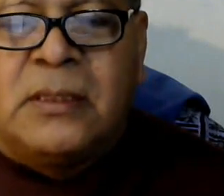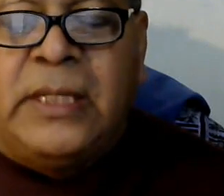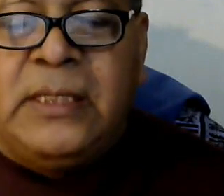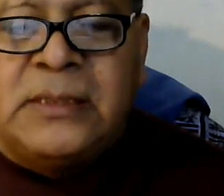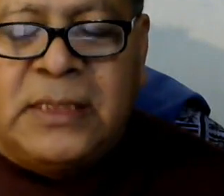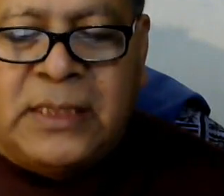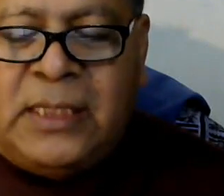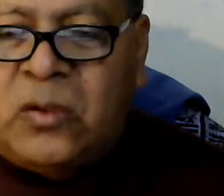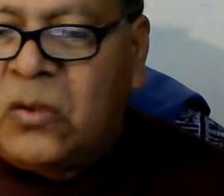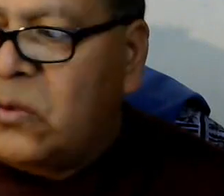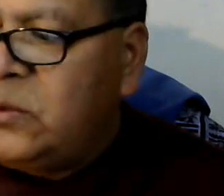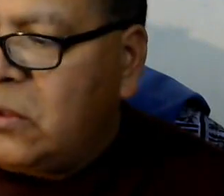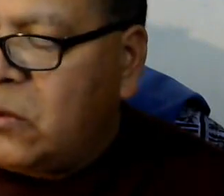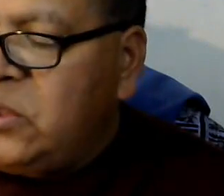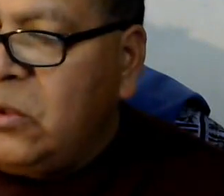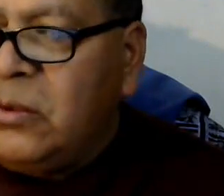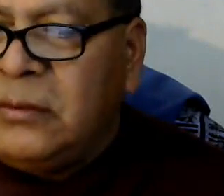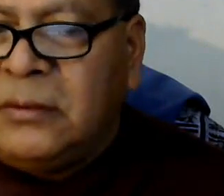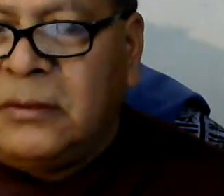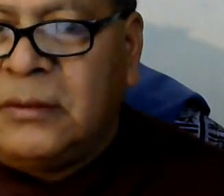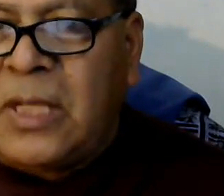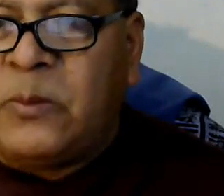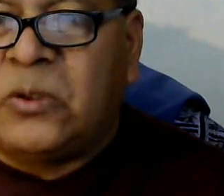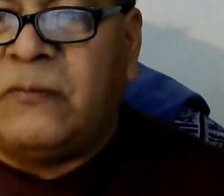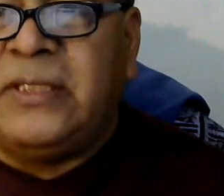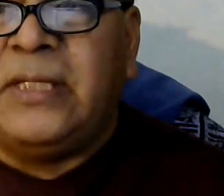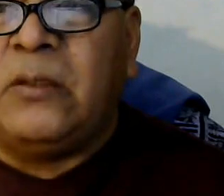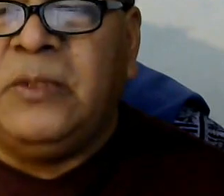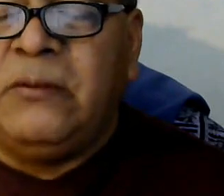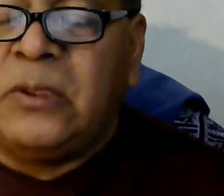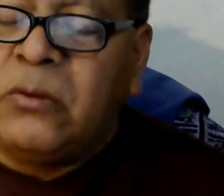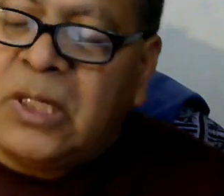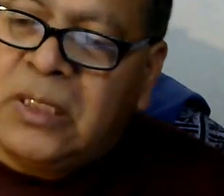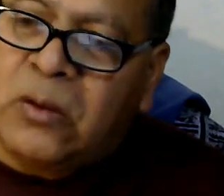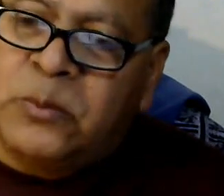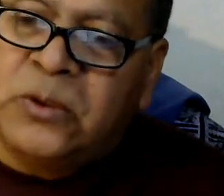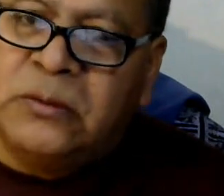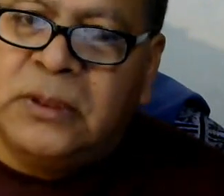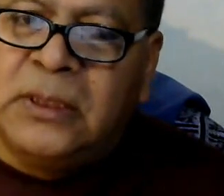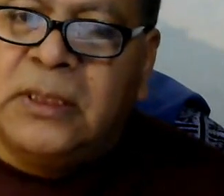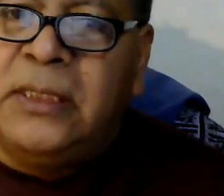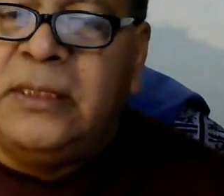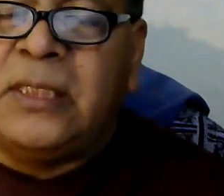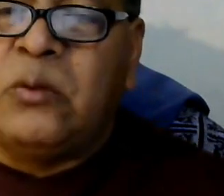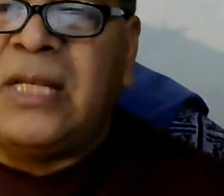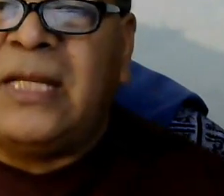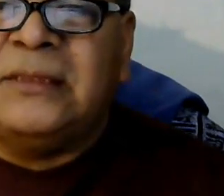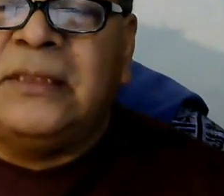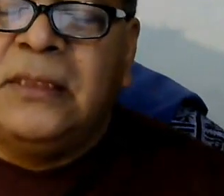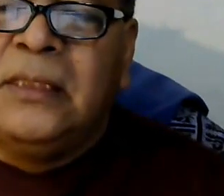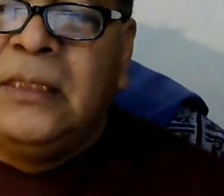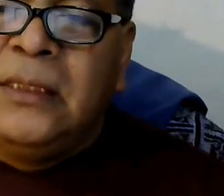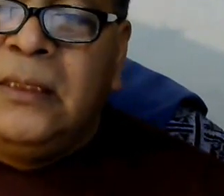él dice que la corrupción absorbe el dinero y cuando no hay corrupción el dinero